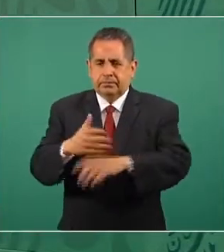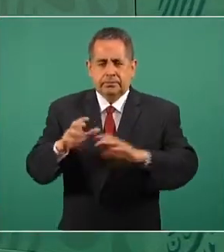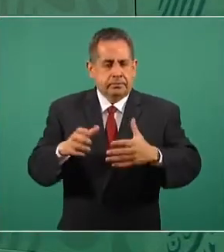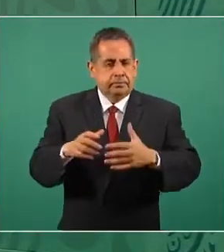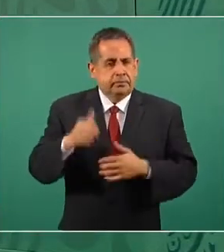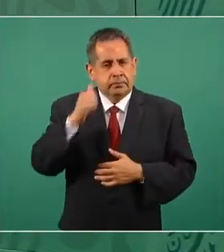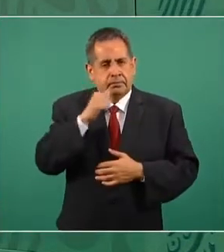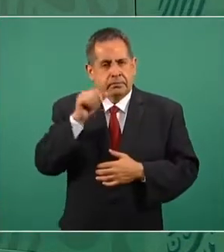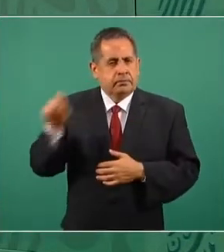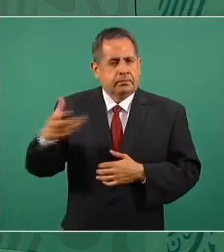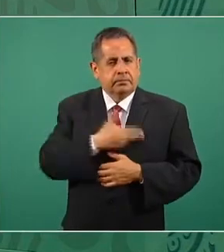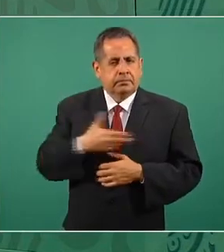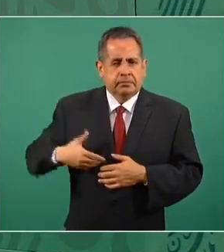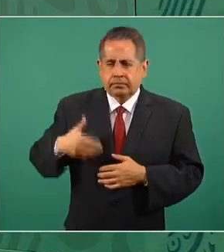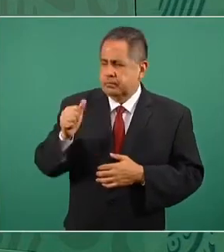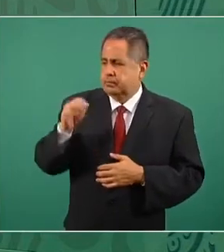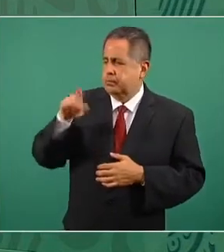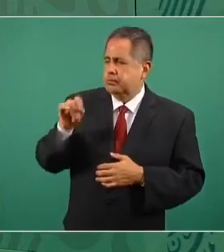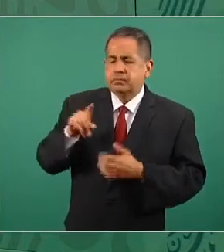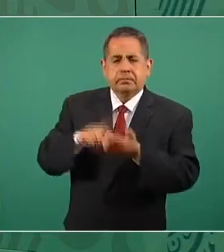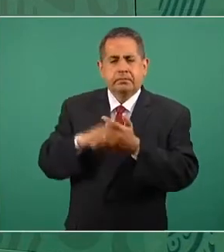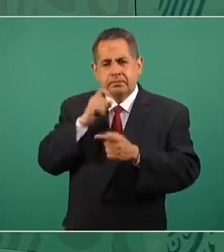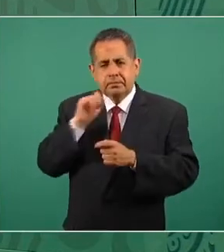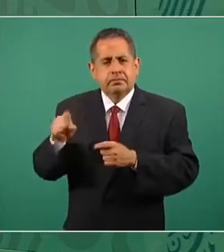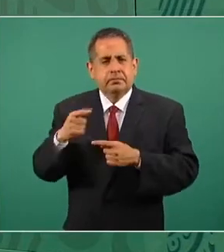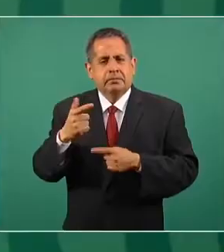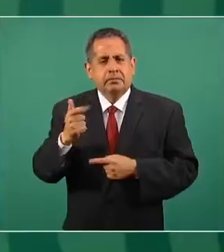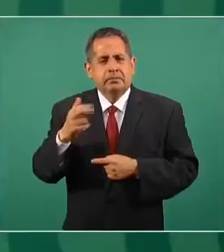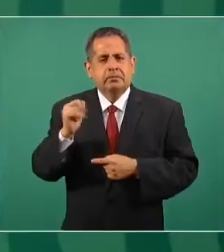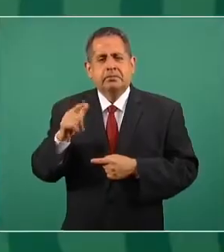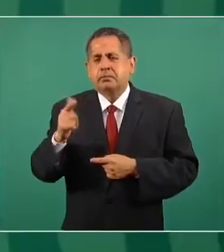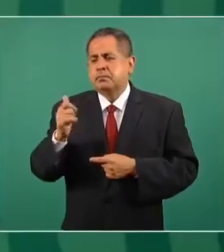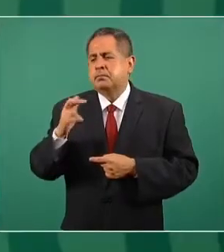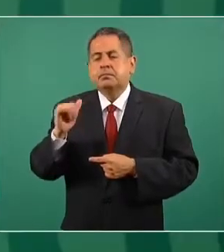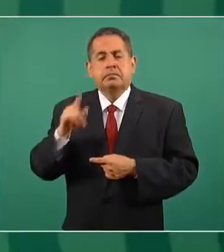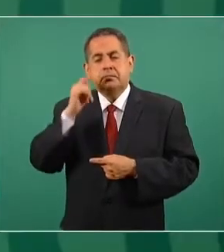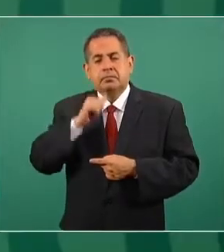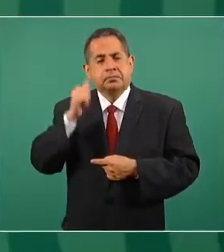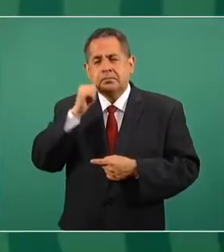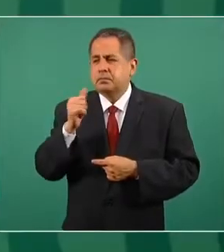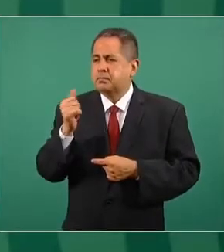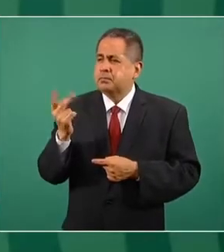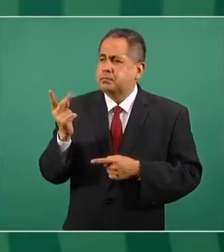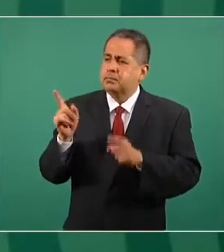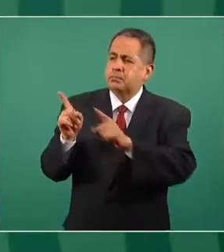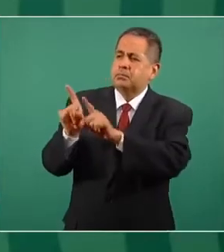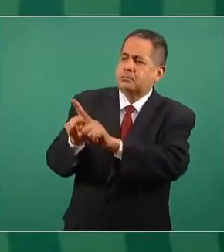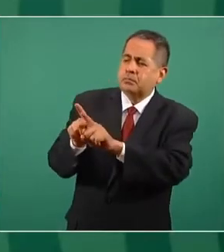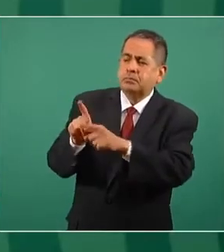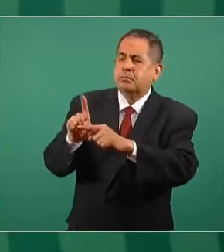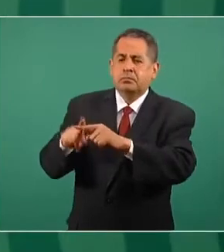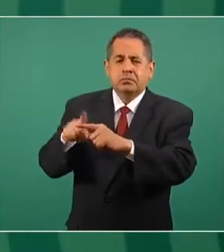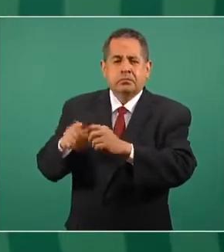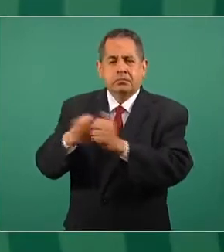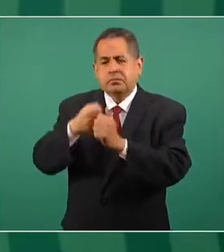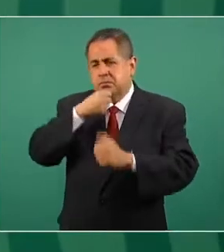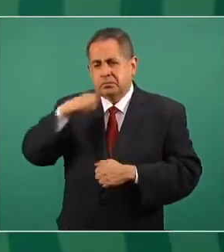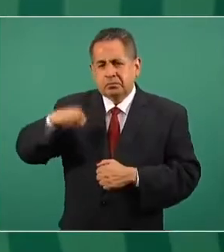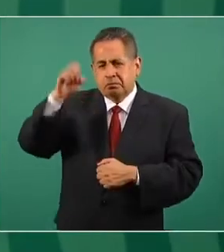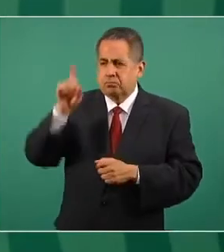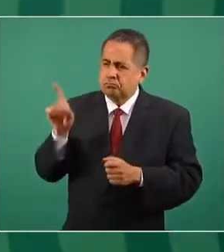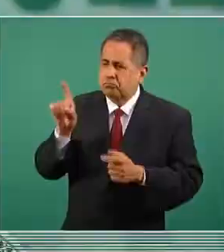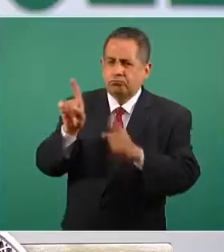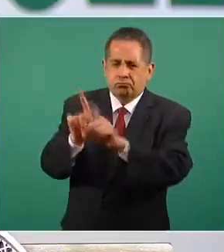el presidente Andrés Manuel López Obrador y Gabriel García, que siempre hay una persona cercana a un adulto mayor